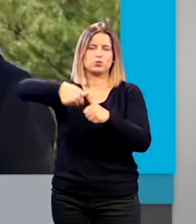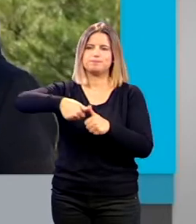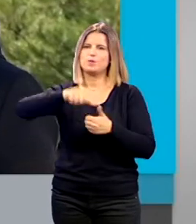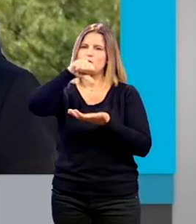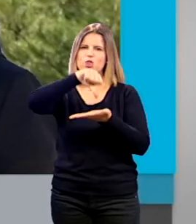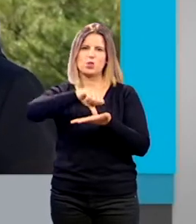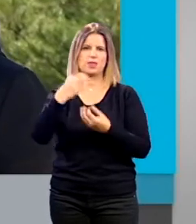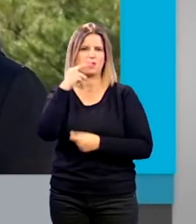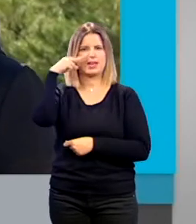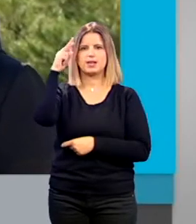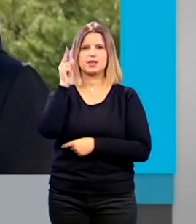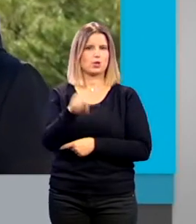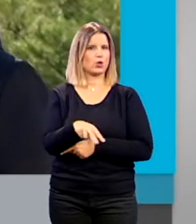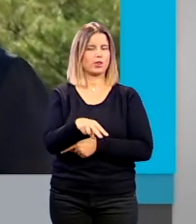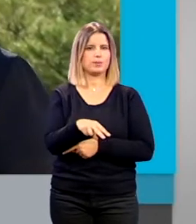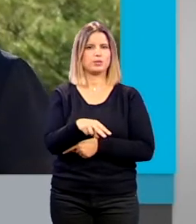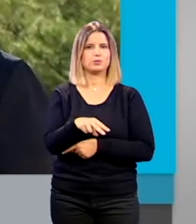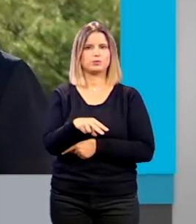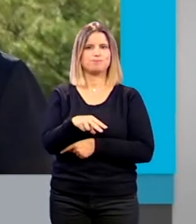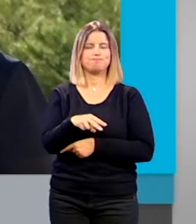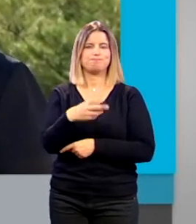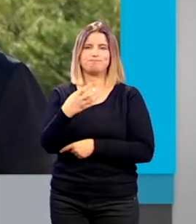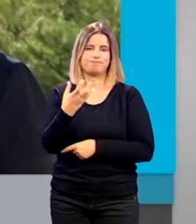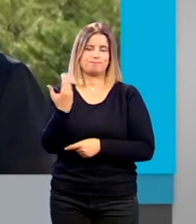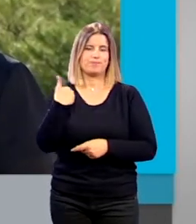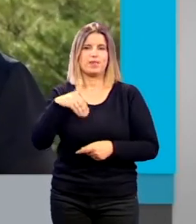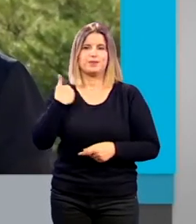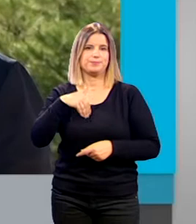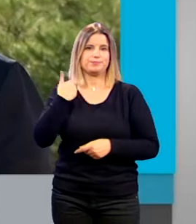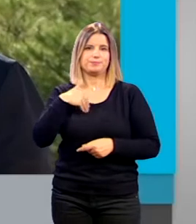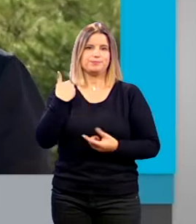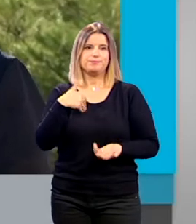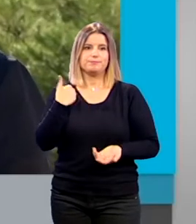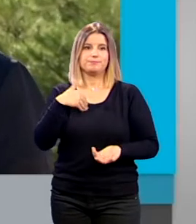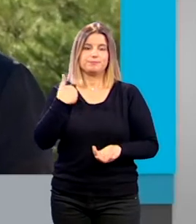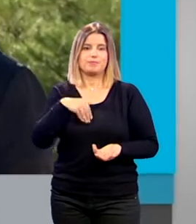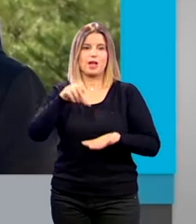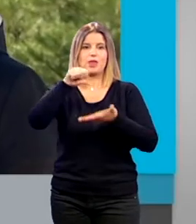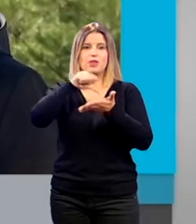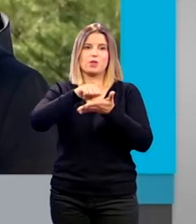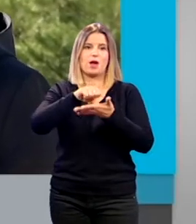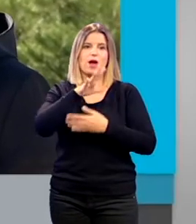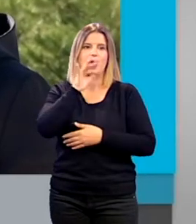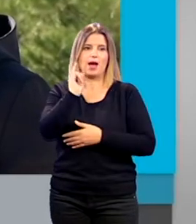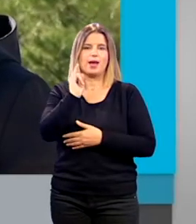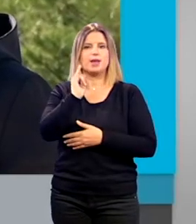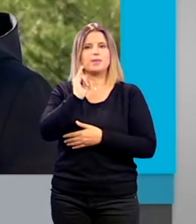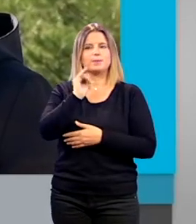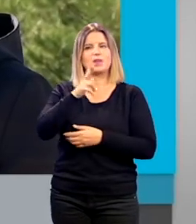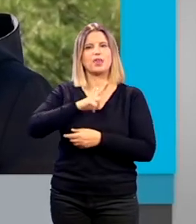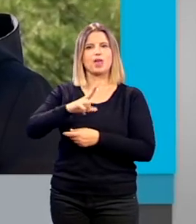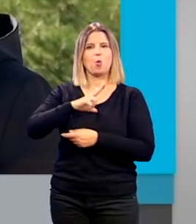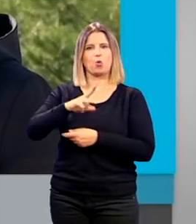reconocimiento lo que no va a poder saldar la esta ciudad la deuda que hemos contraído